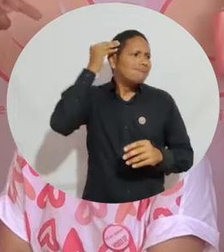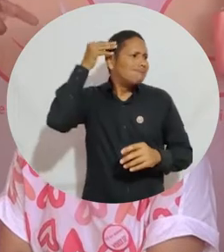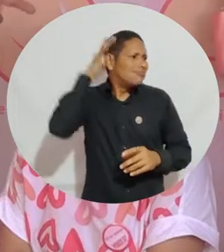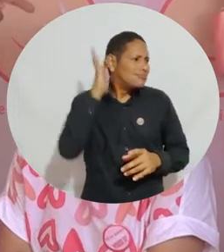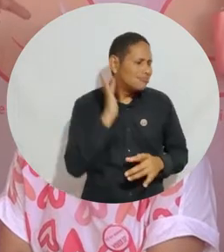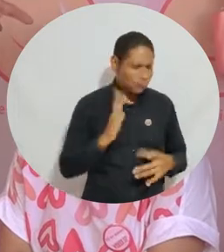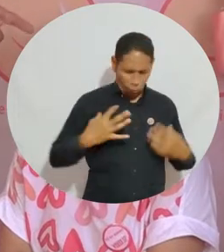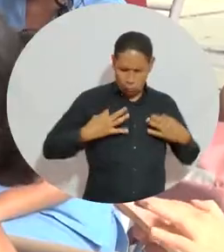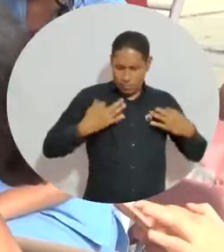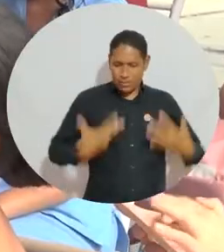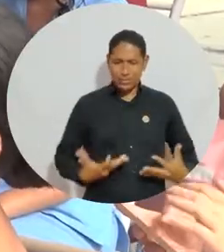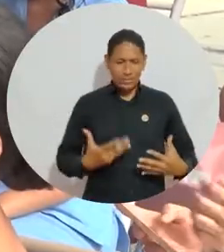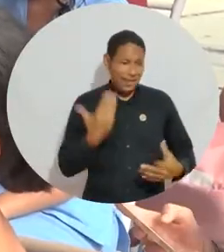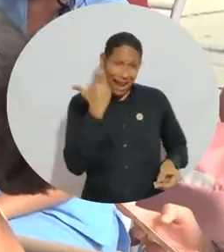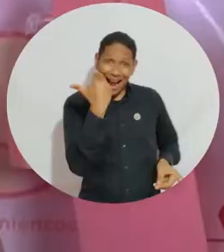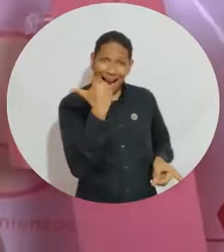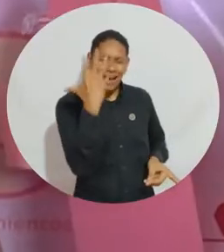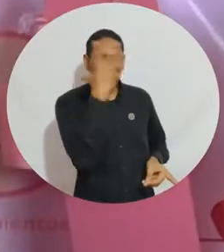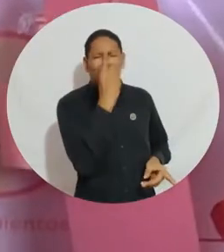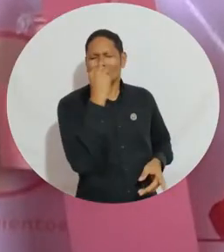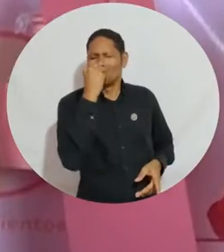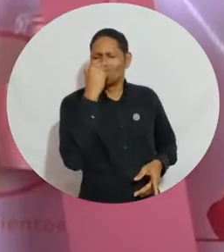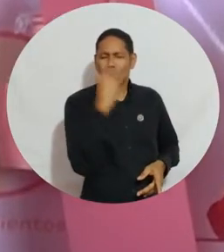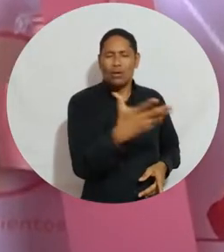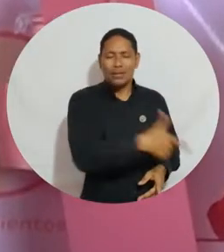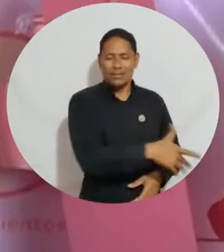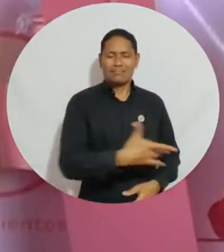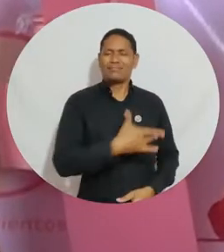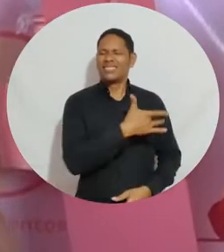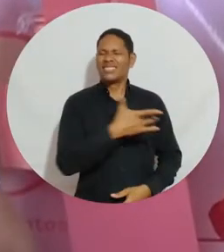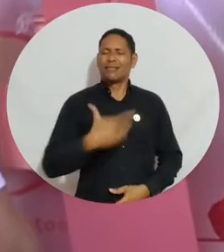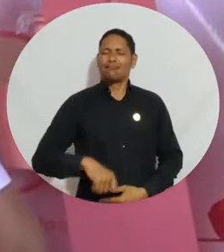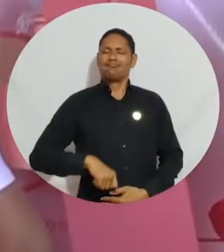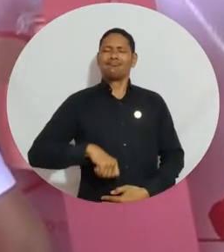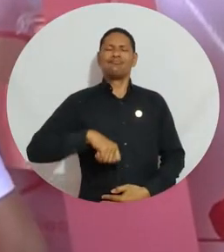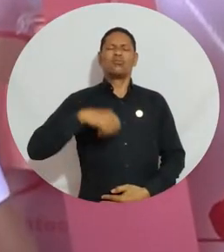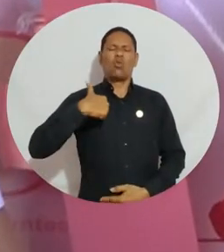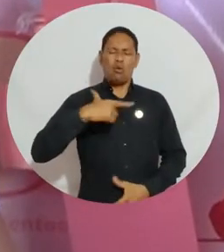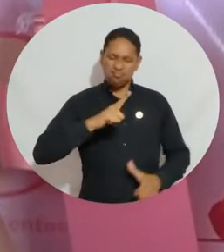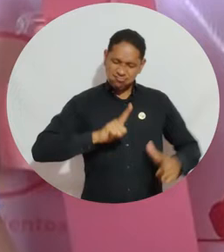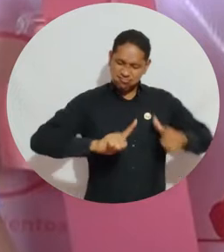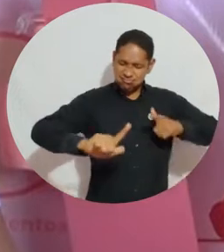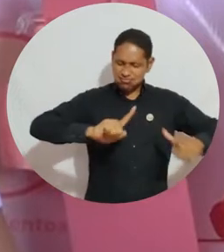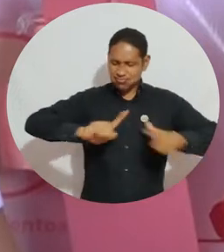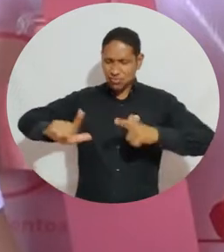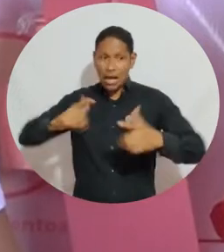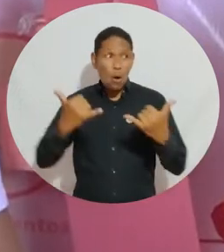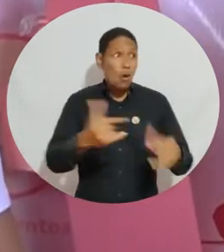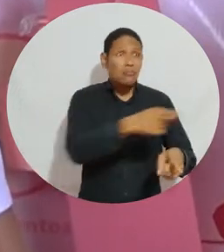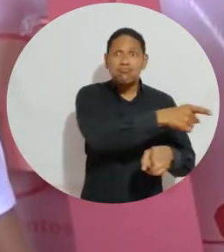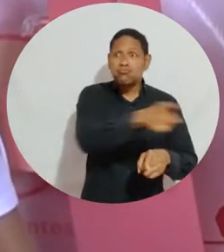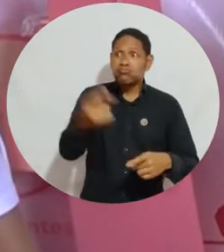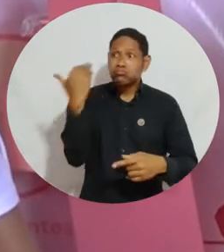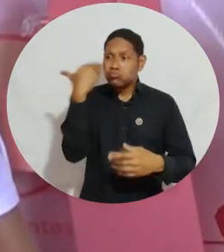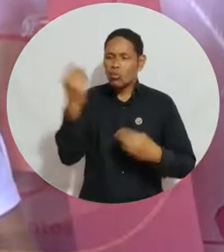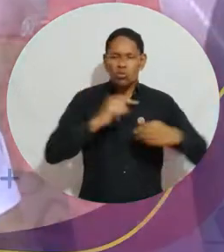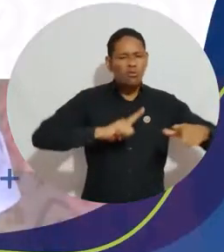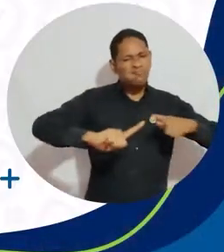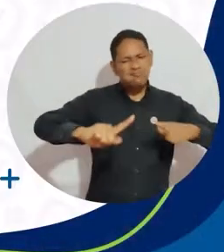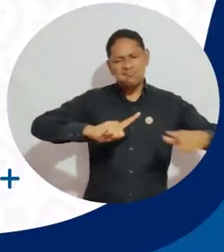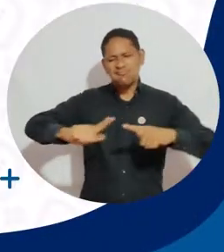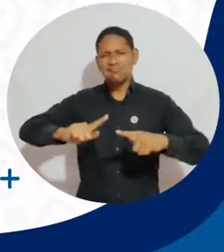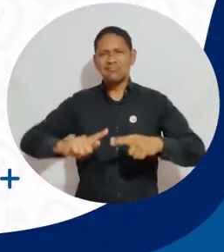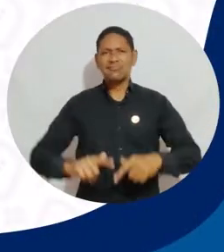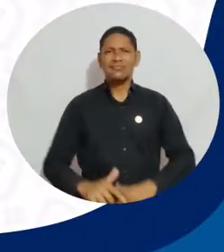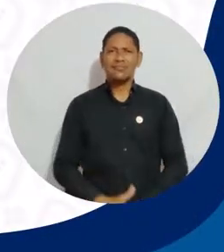o cuán largo o corto lo tenga, pues es la modelo más bonita que podemos tener porque está orgullosa de luchar por su vida como muchas mujeres están luchando por su